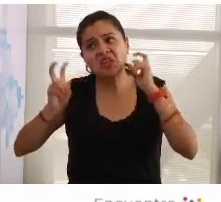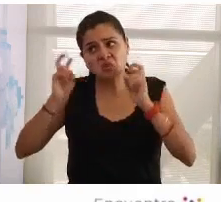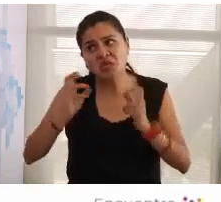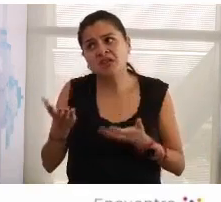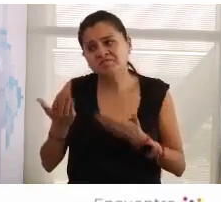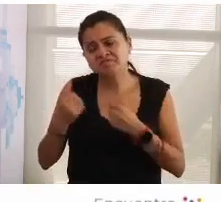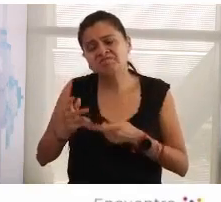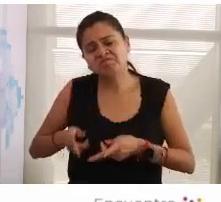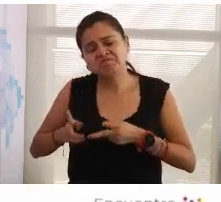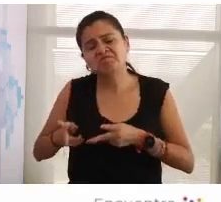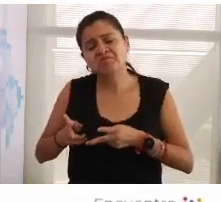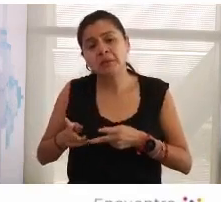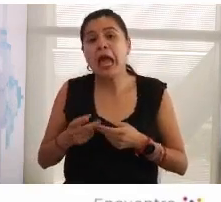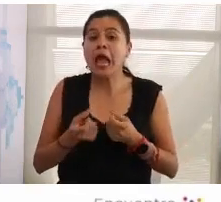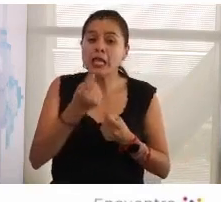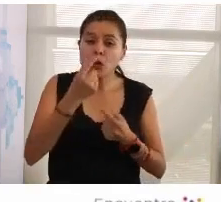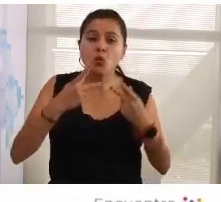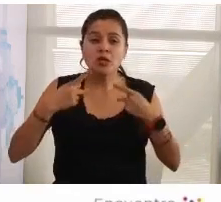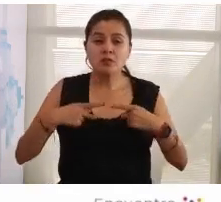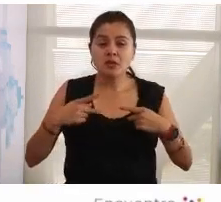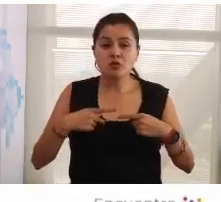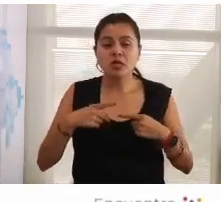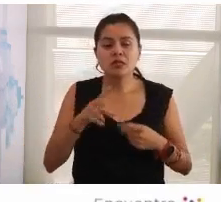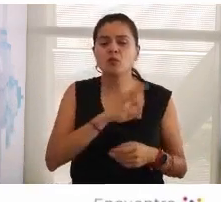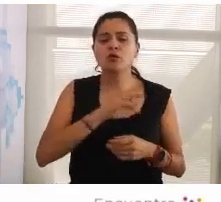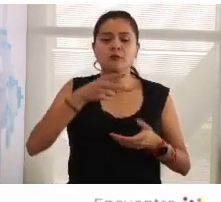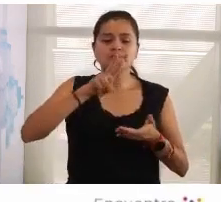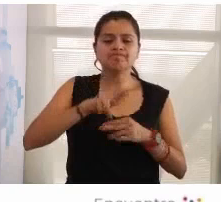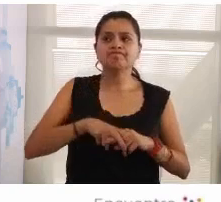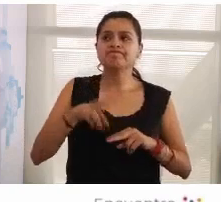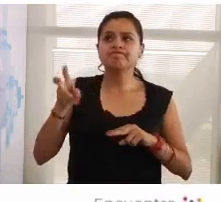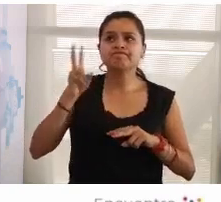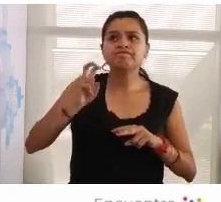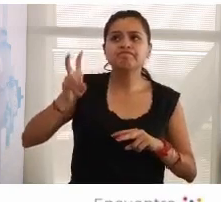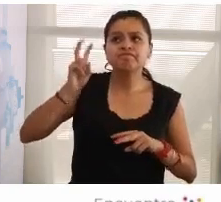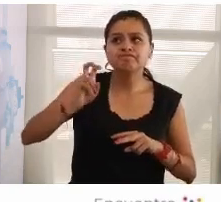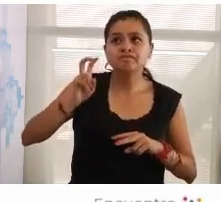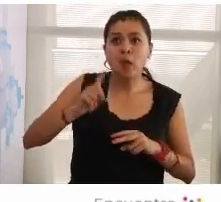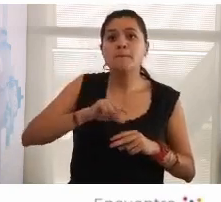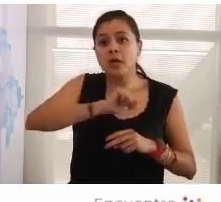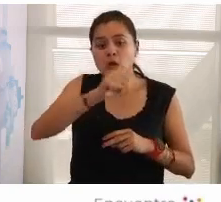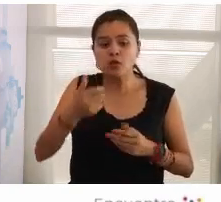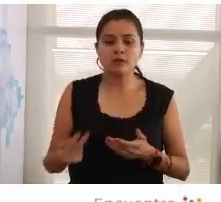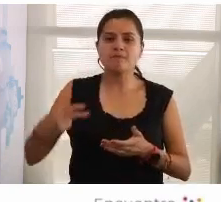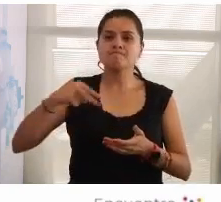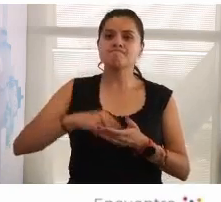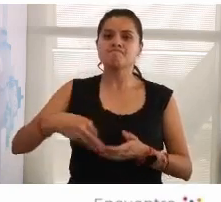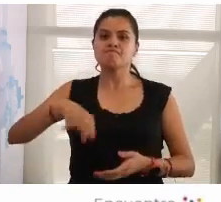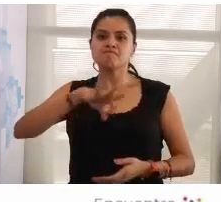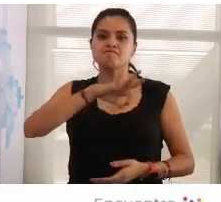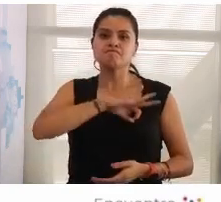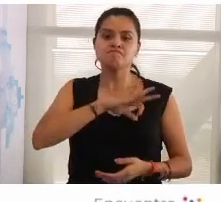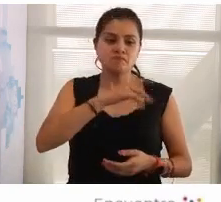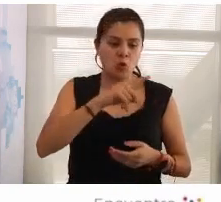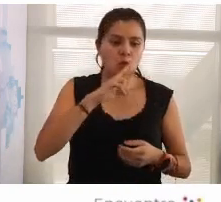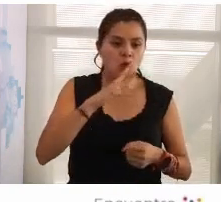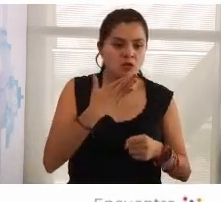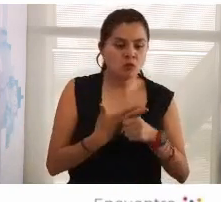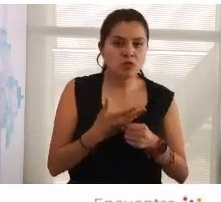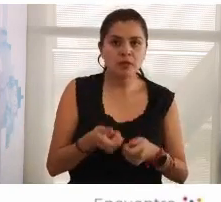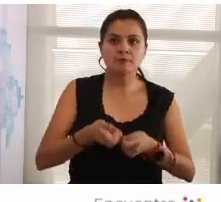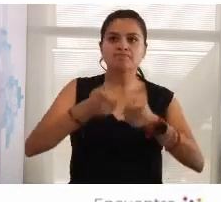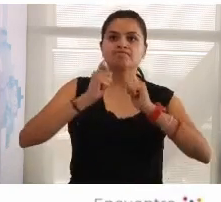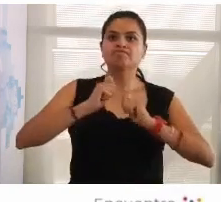hay gente que está para escuchar y hay gente como nosotros personas como nosotros que hemos decidido alzar la voz y asumir las responsabilidades de